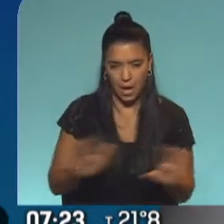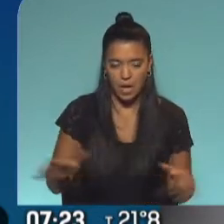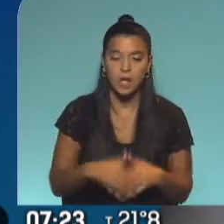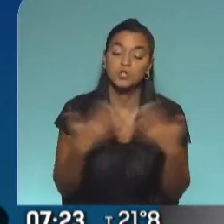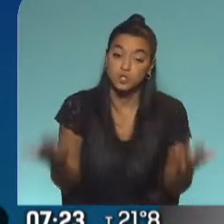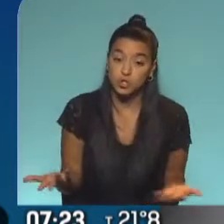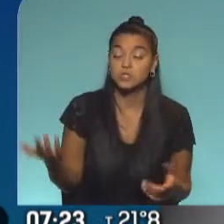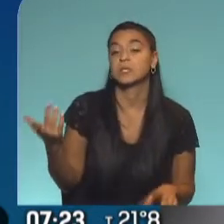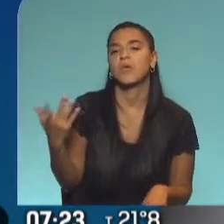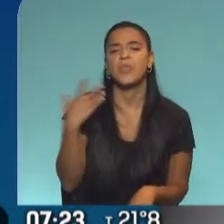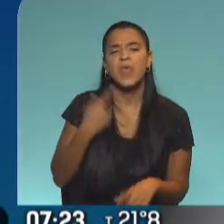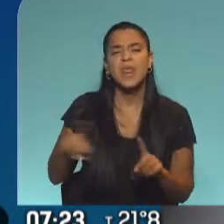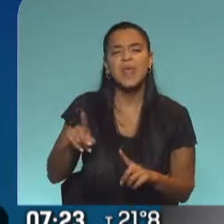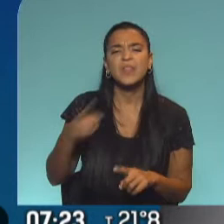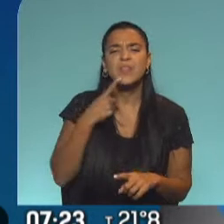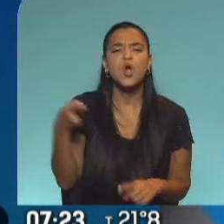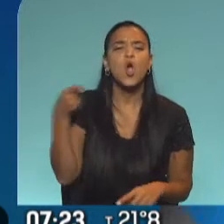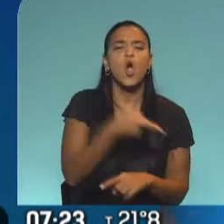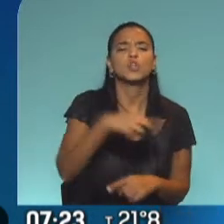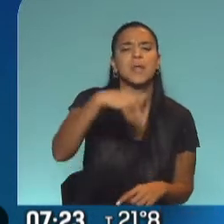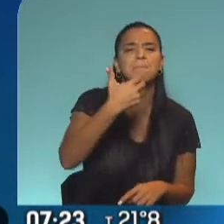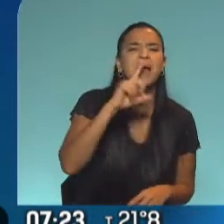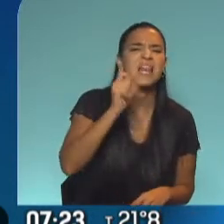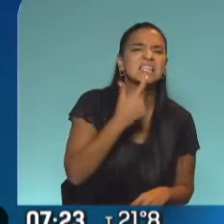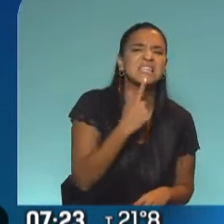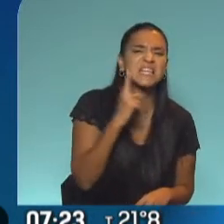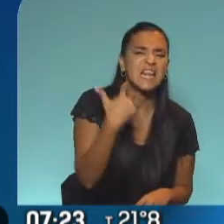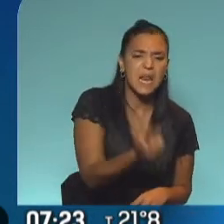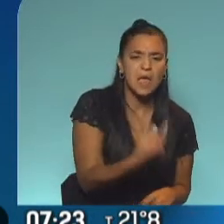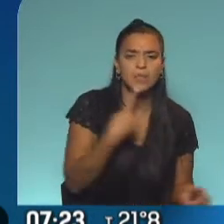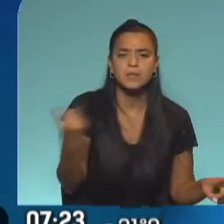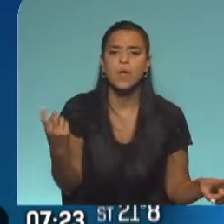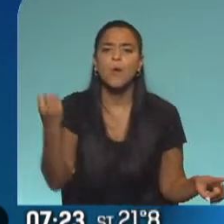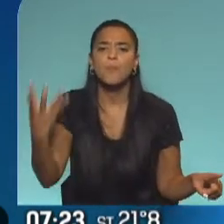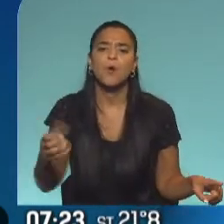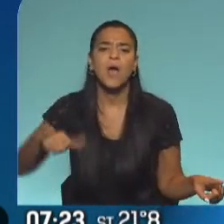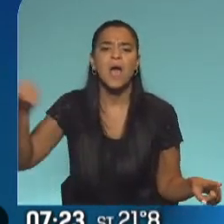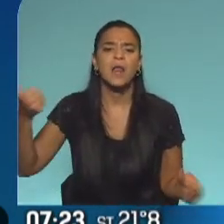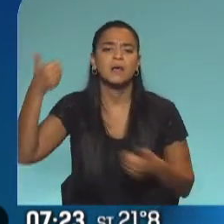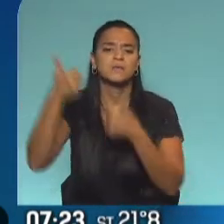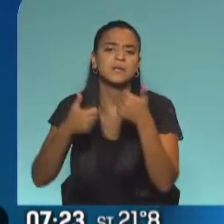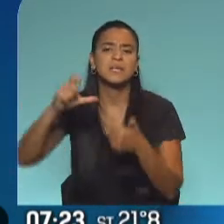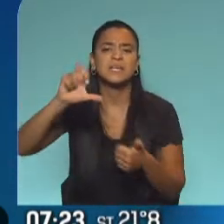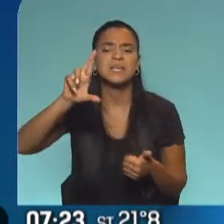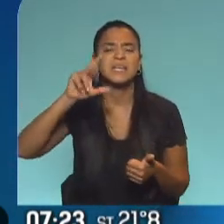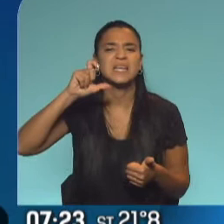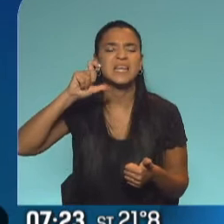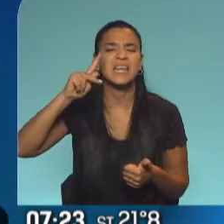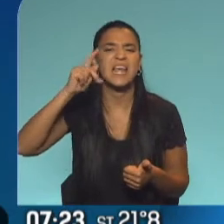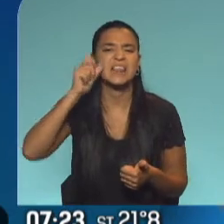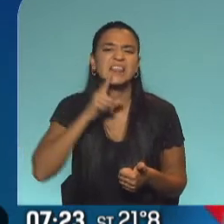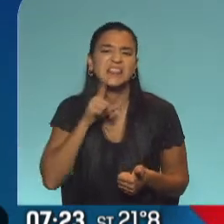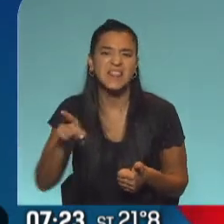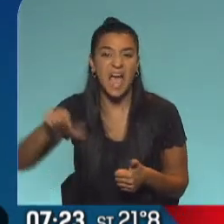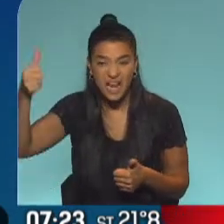Entonces el dirigente le pregunta, ¿por qué contra la comunidad de Palestina? Y la respuesta es, porque nos ganaron en el torneo de críquet. Esto que parece